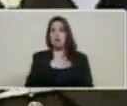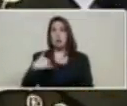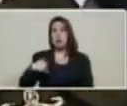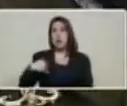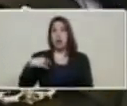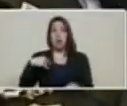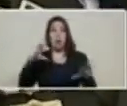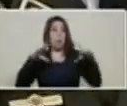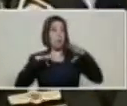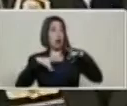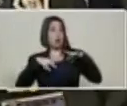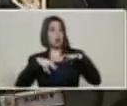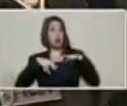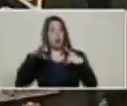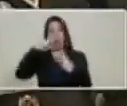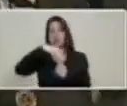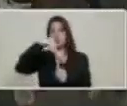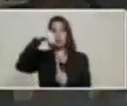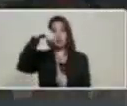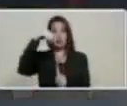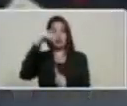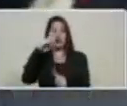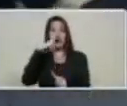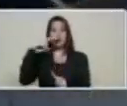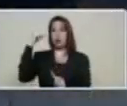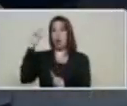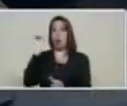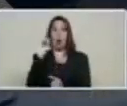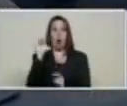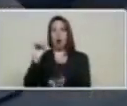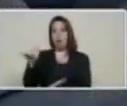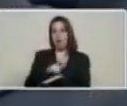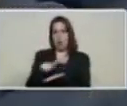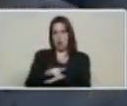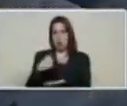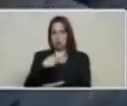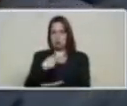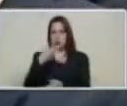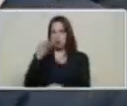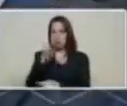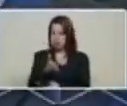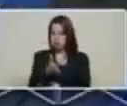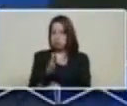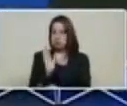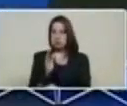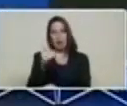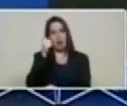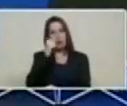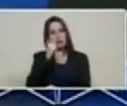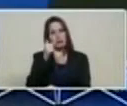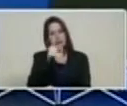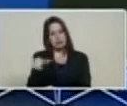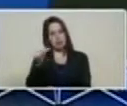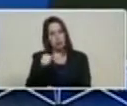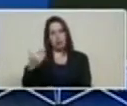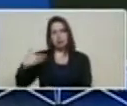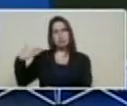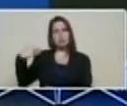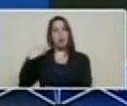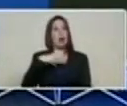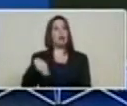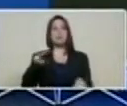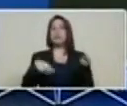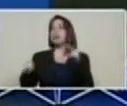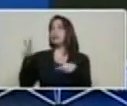París, o ir a Nueva York, como yo fui esta semana que pasó. Estuvimos caminando por